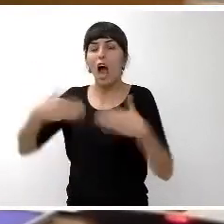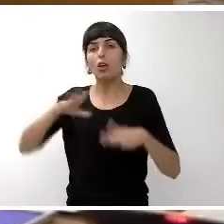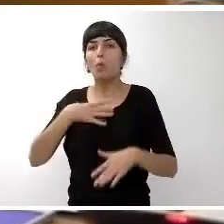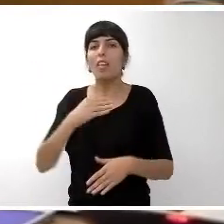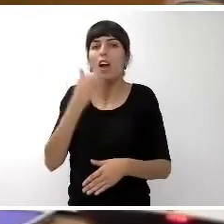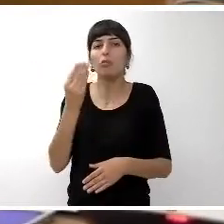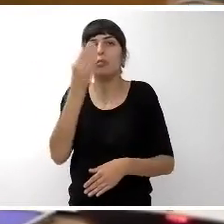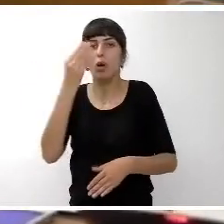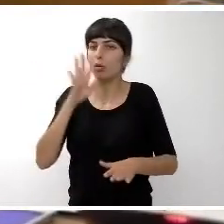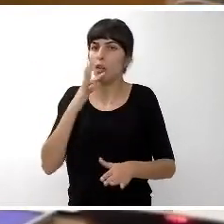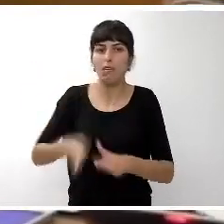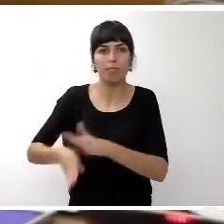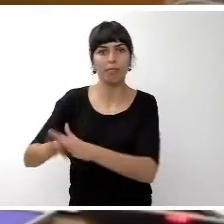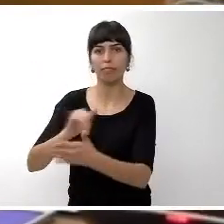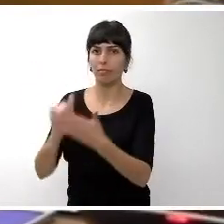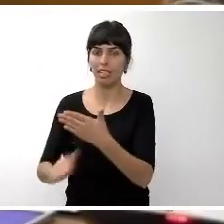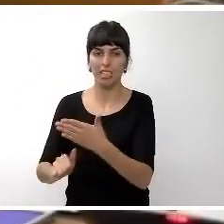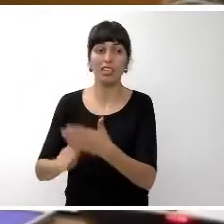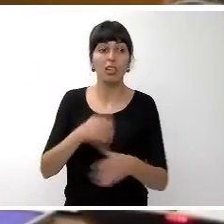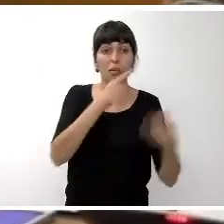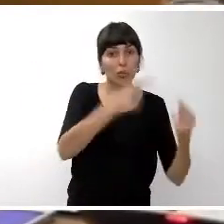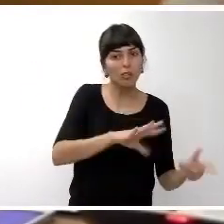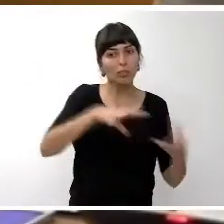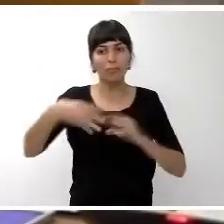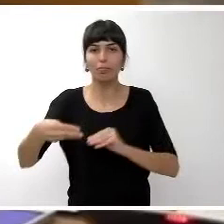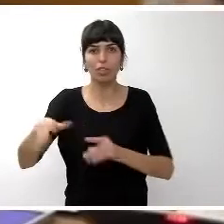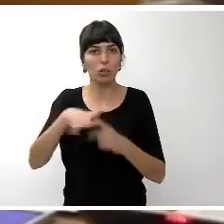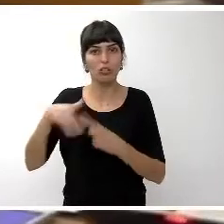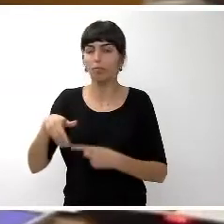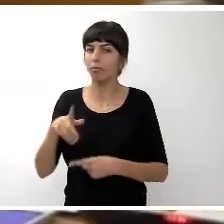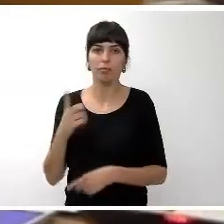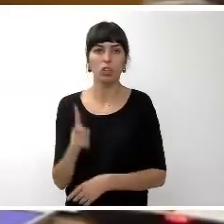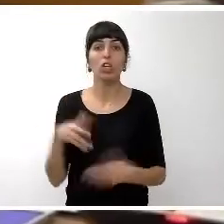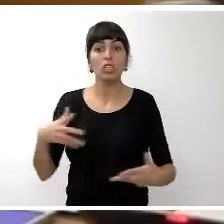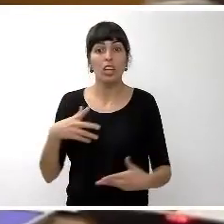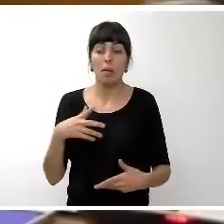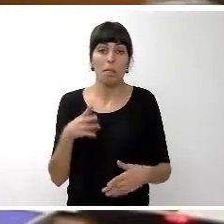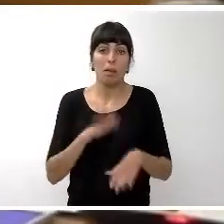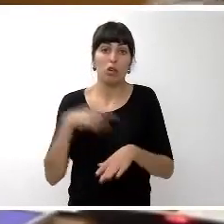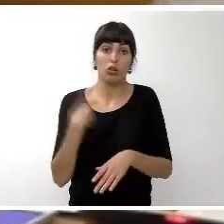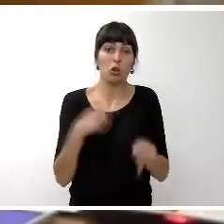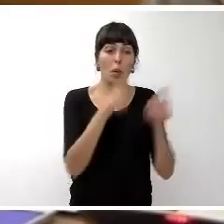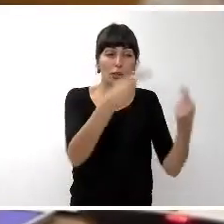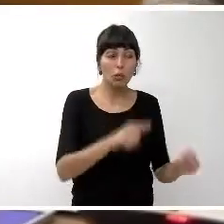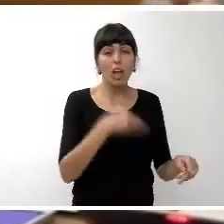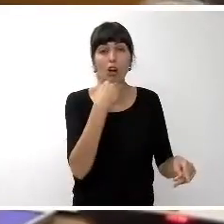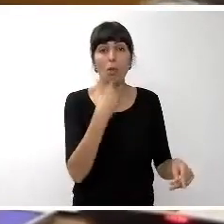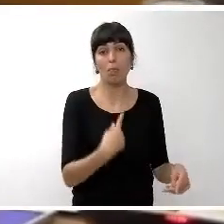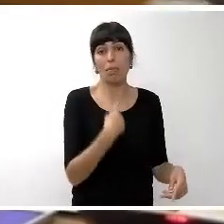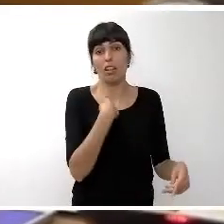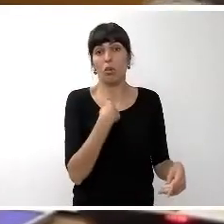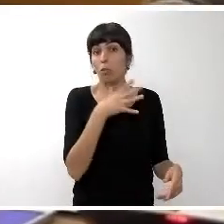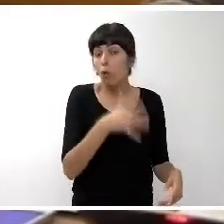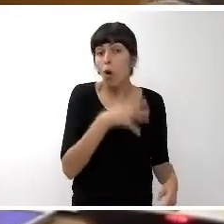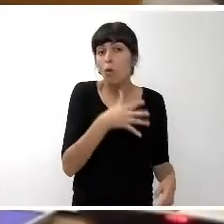desde nuestro punto de vista se trata de una oportunidad perdida y saben por qué se trata de una oportunidad perdida porque en su concepción global